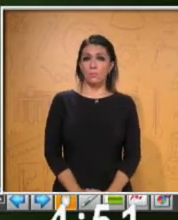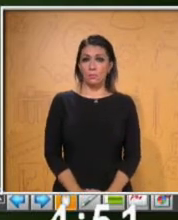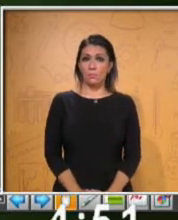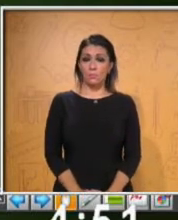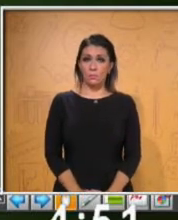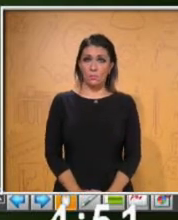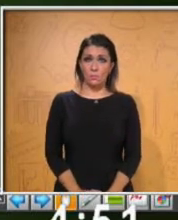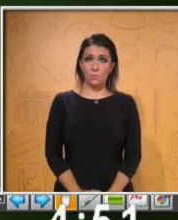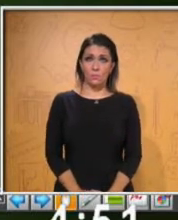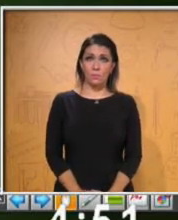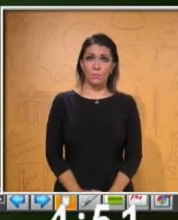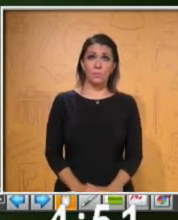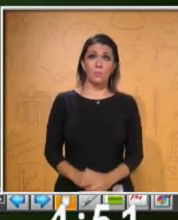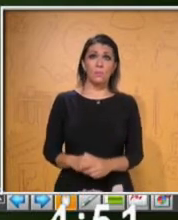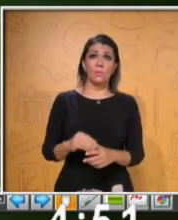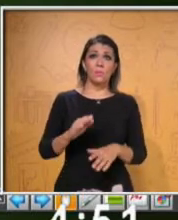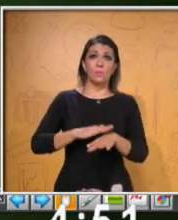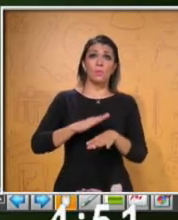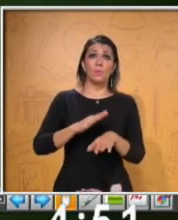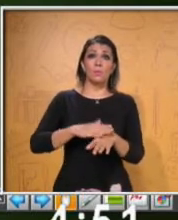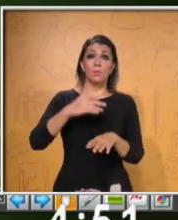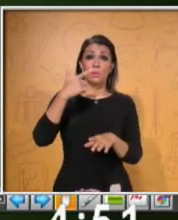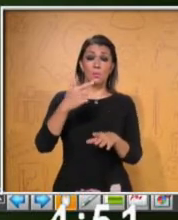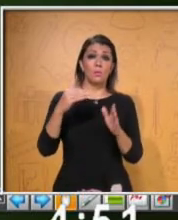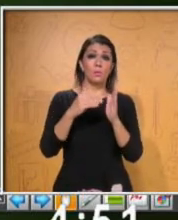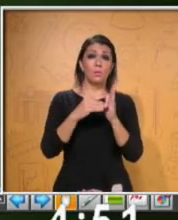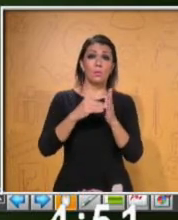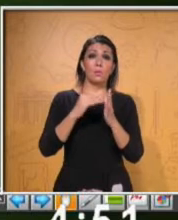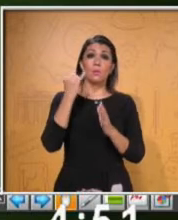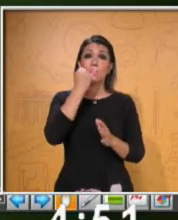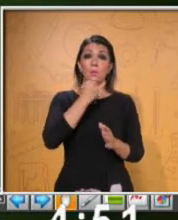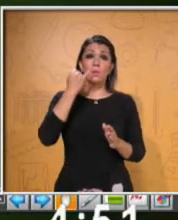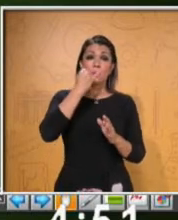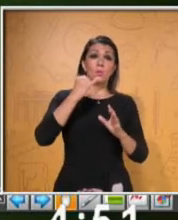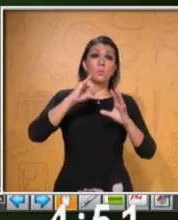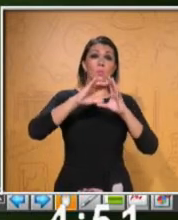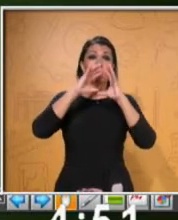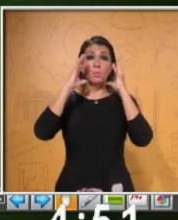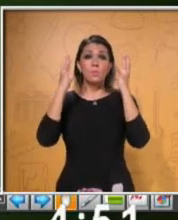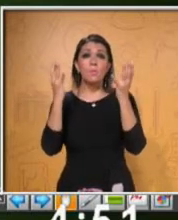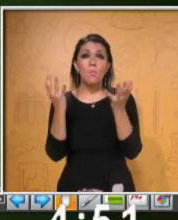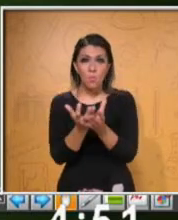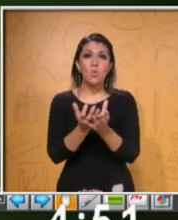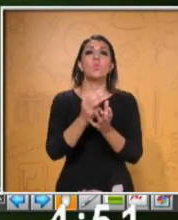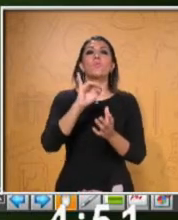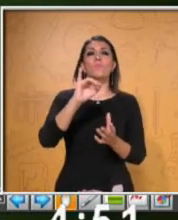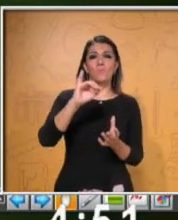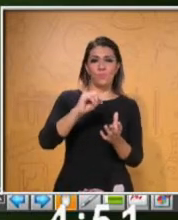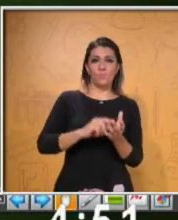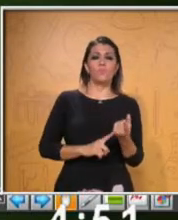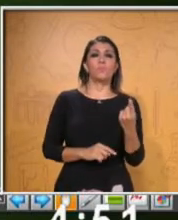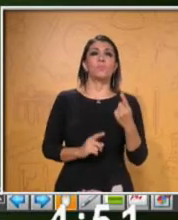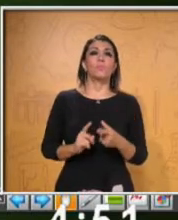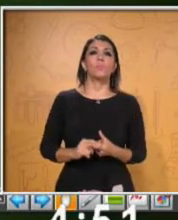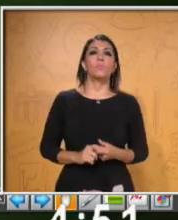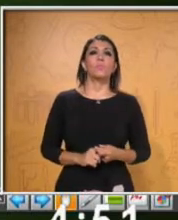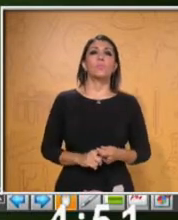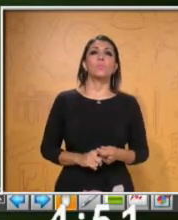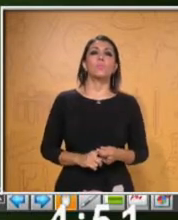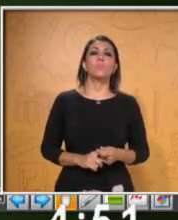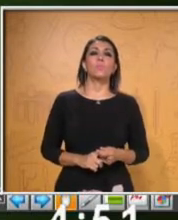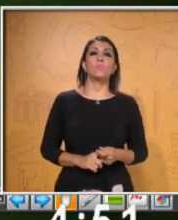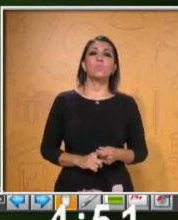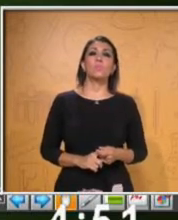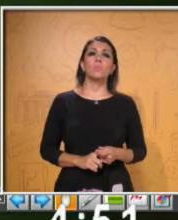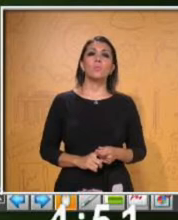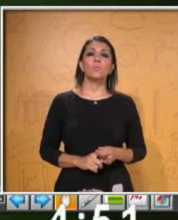around the, más de 7,000 idiomas son hablados alrededor del, the world, del mundo. The number two says, it's